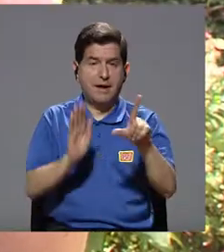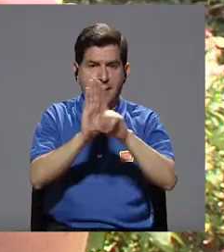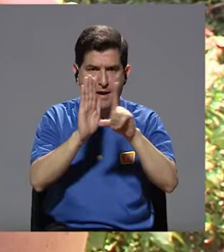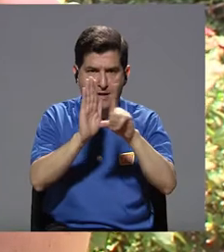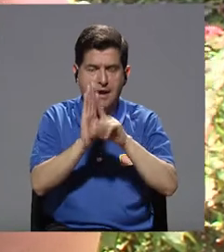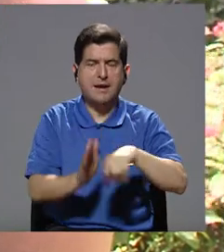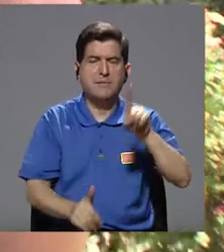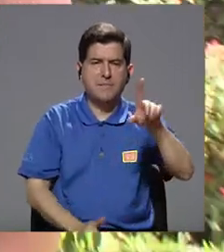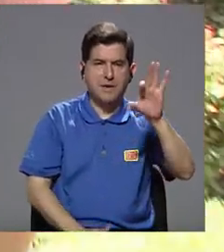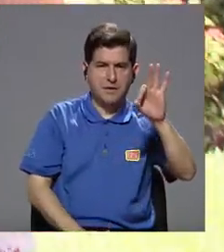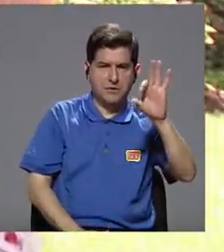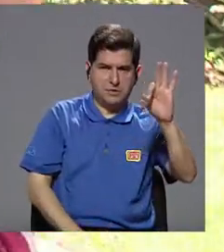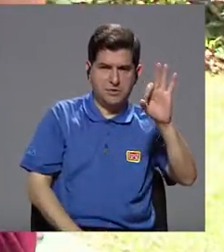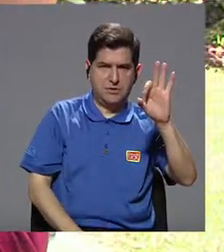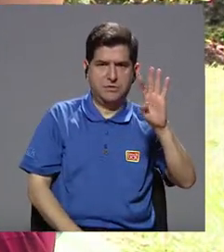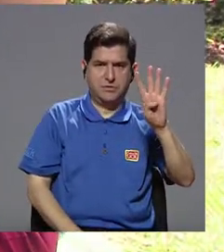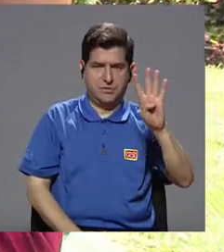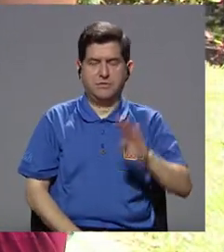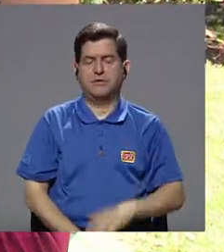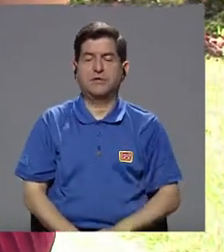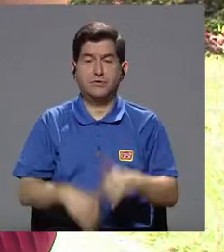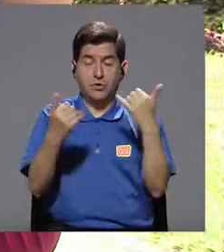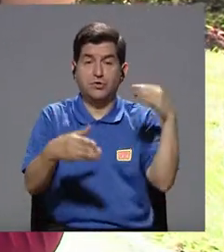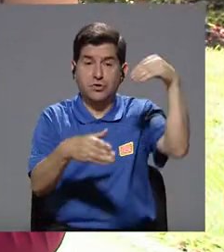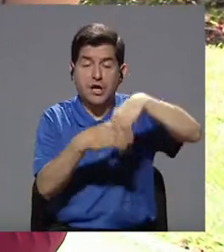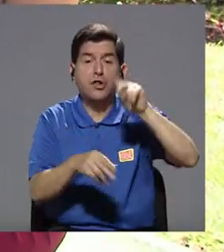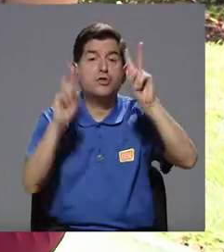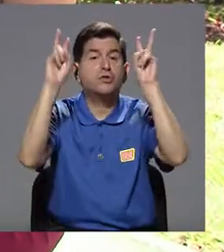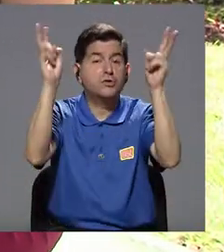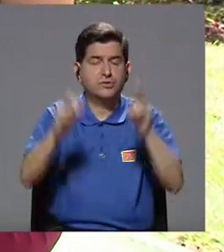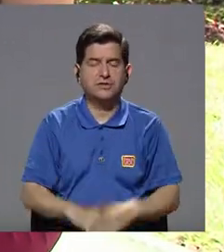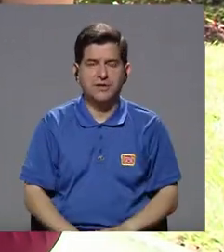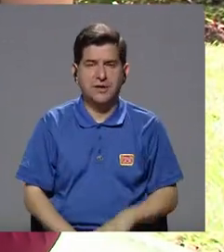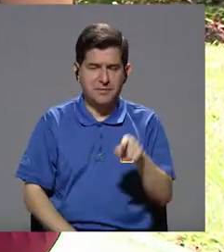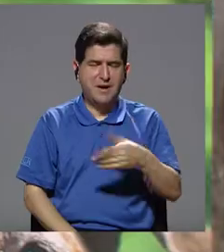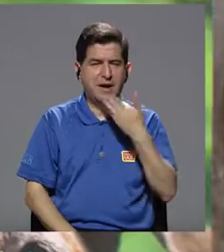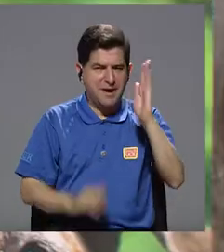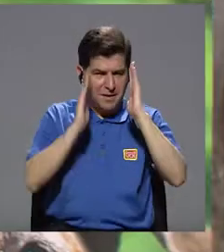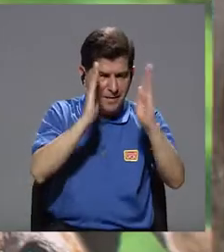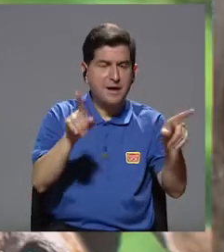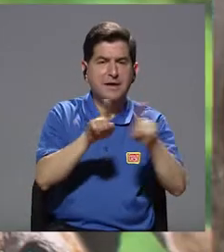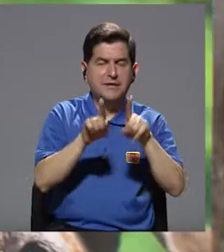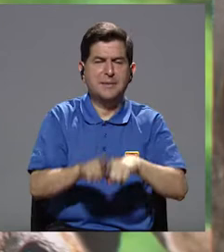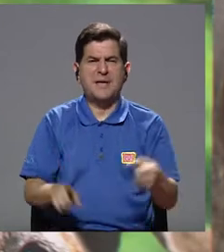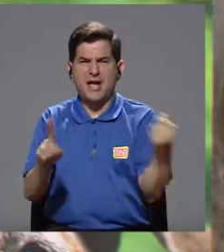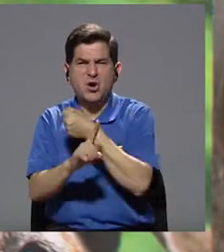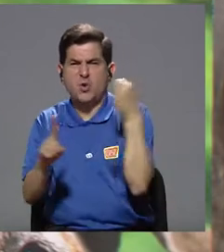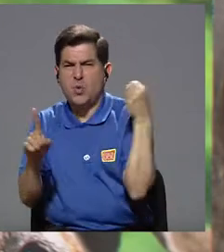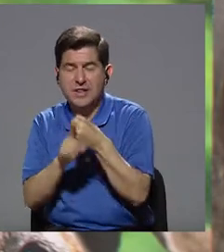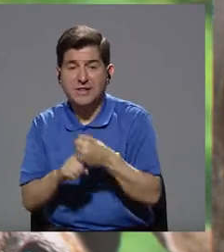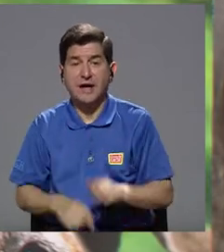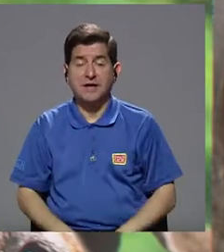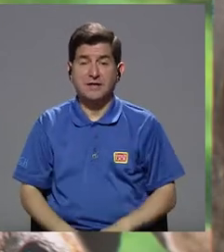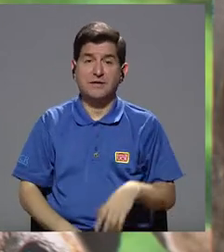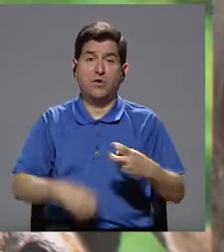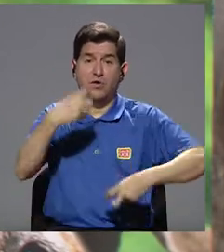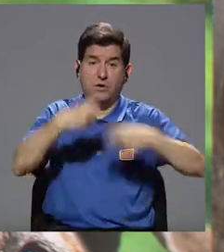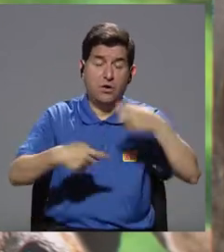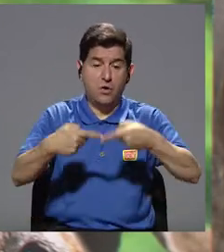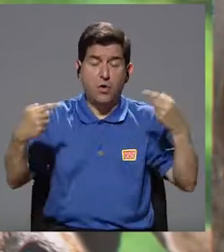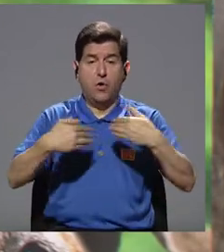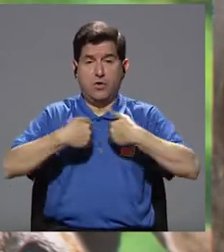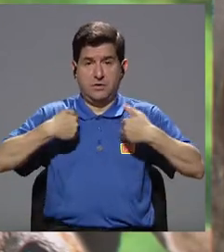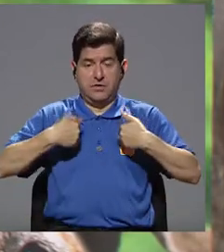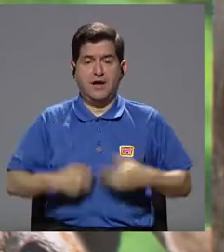esta ley de 1994, en la cual ya involucra dos temas, maltrato y también la parte de crueldad o delitos contra los